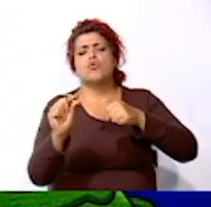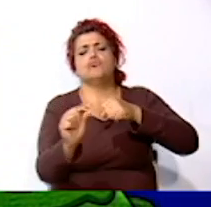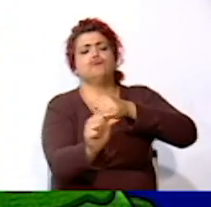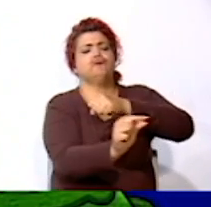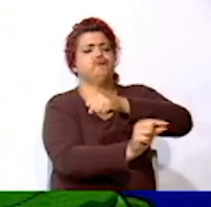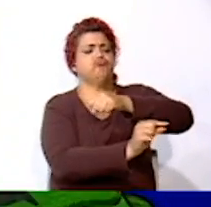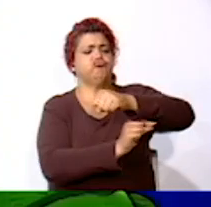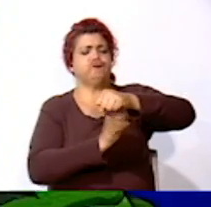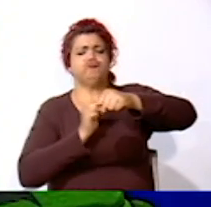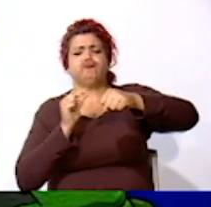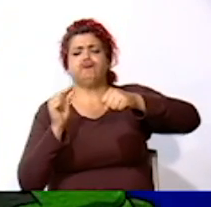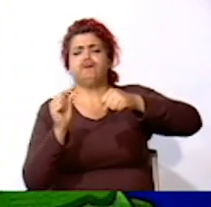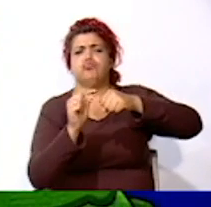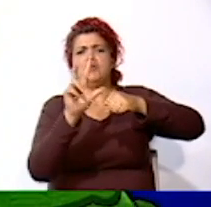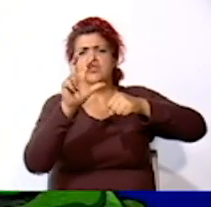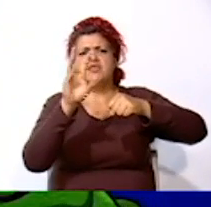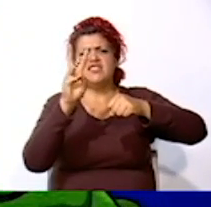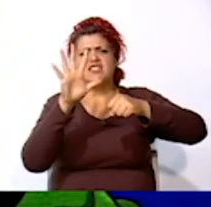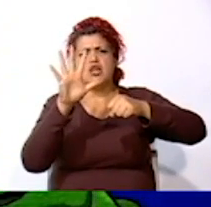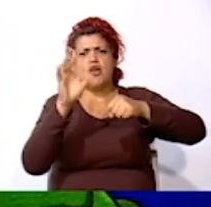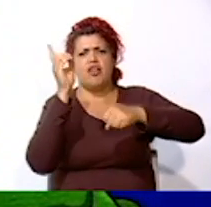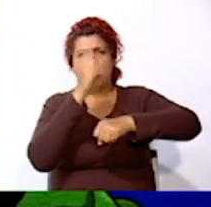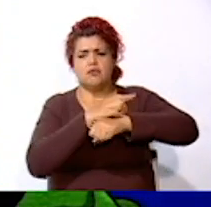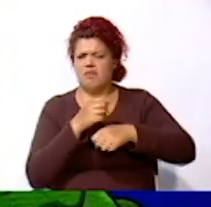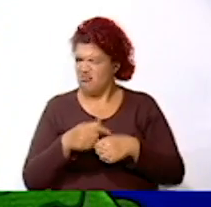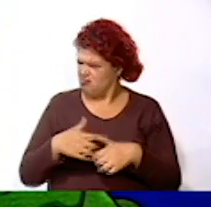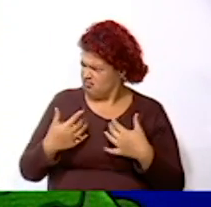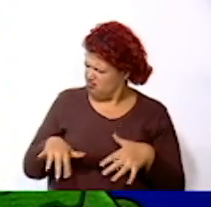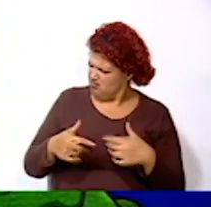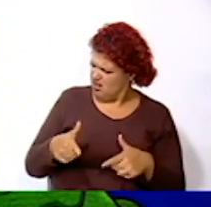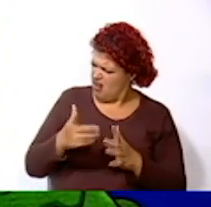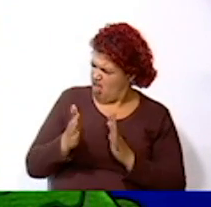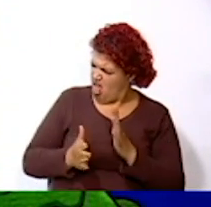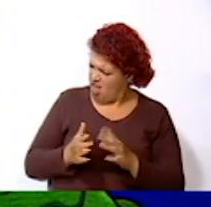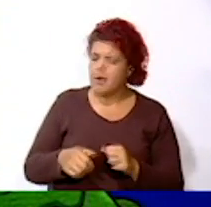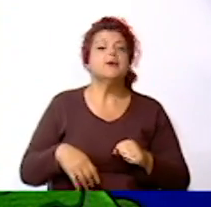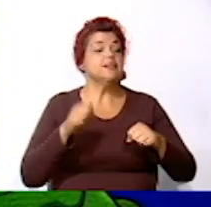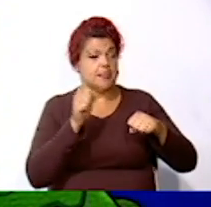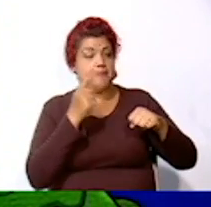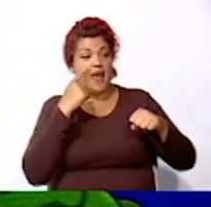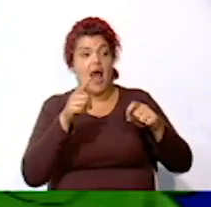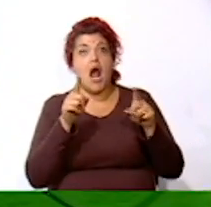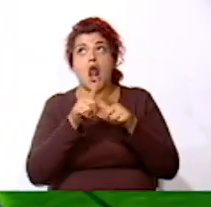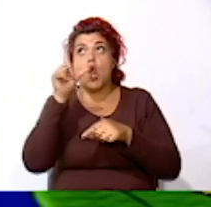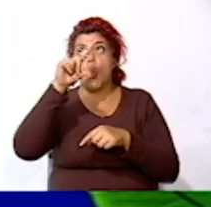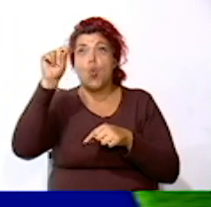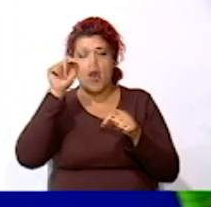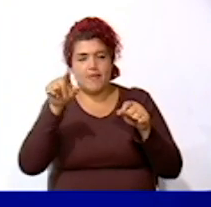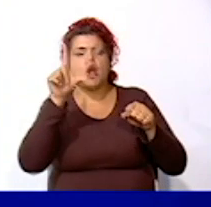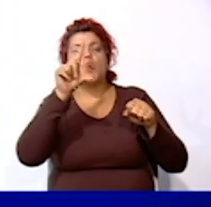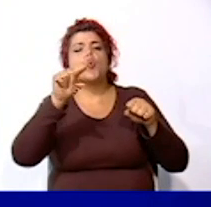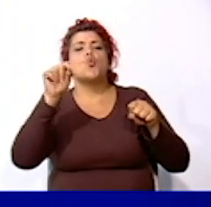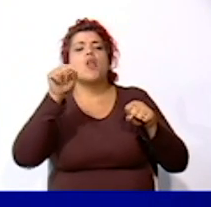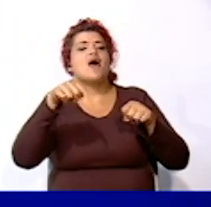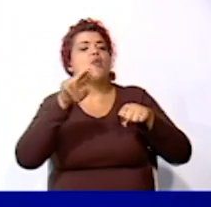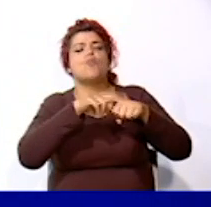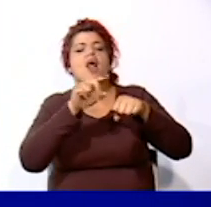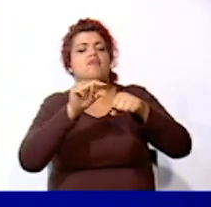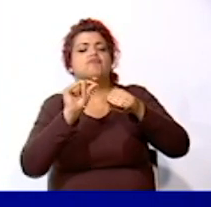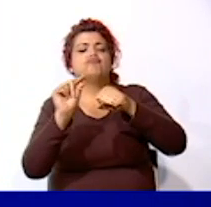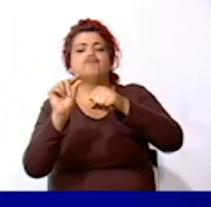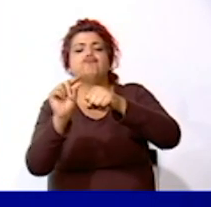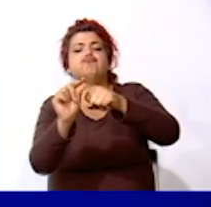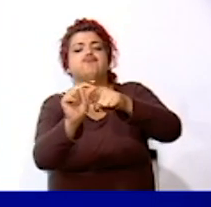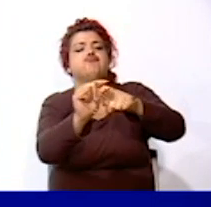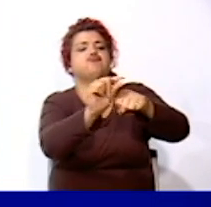Alrededor del sol ¡Qué lenta! Y ahí está la Luna La Luna es el satélite natural de la Tierra Y demora casi cuatro